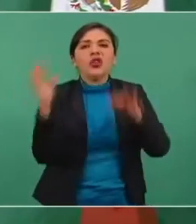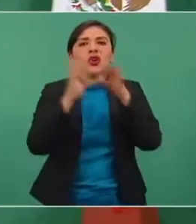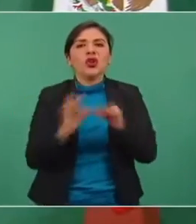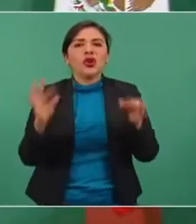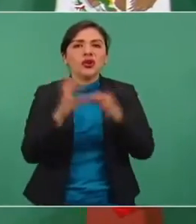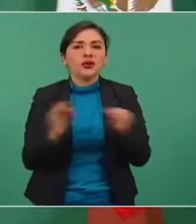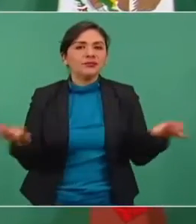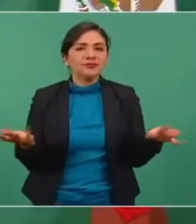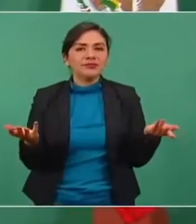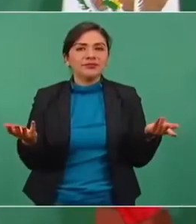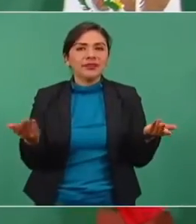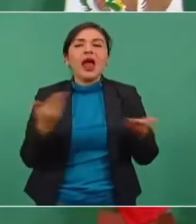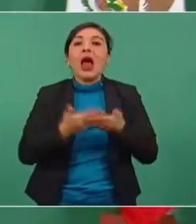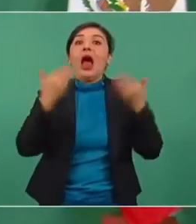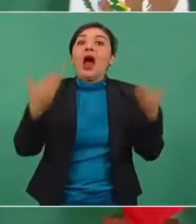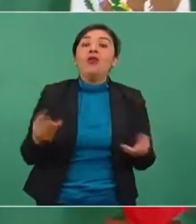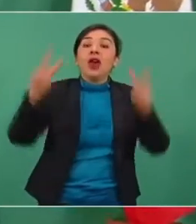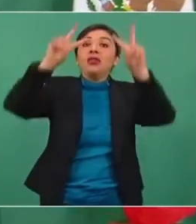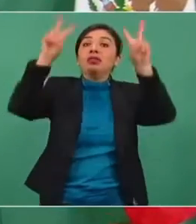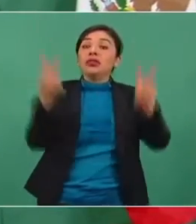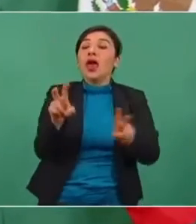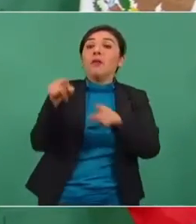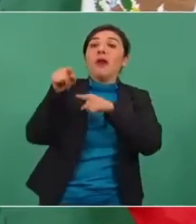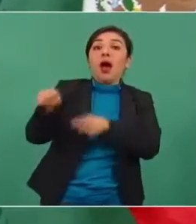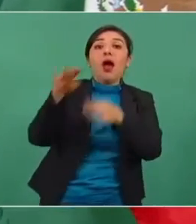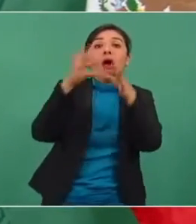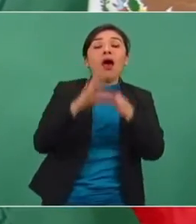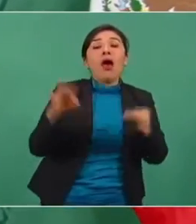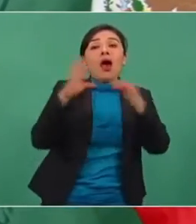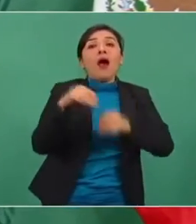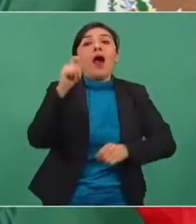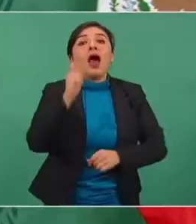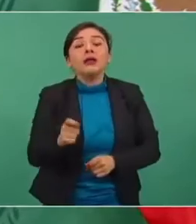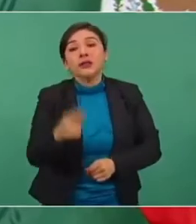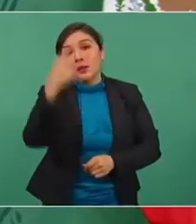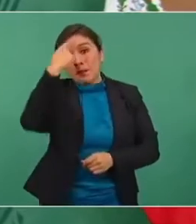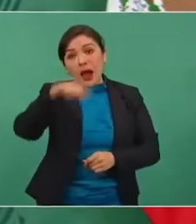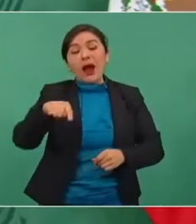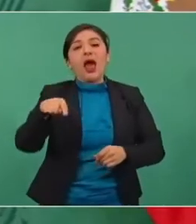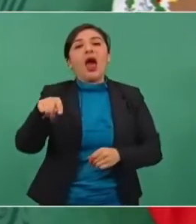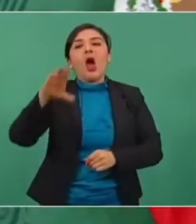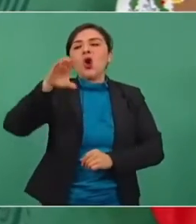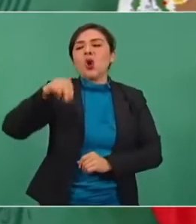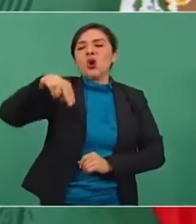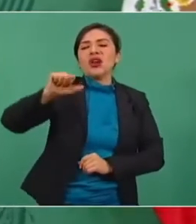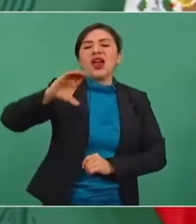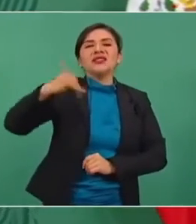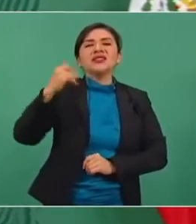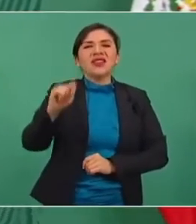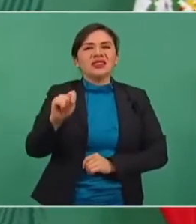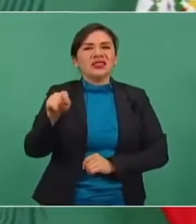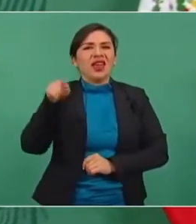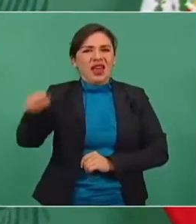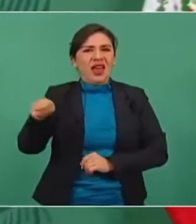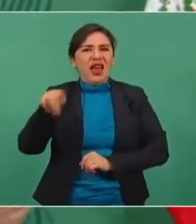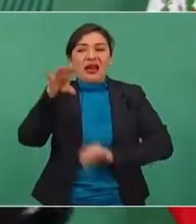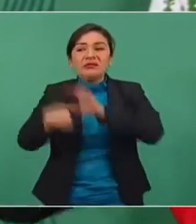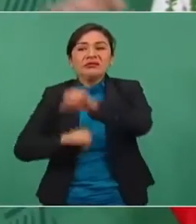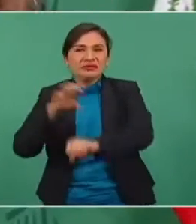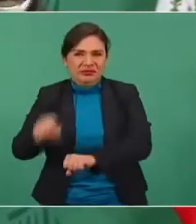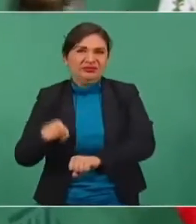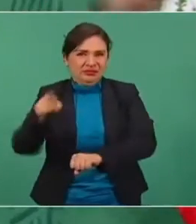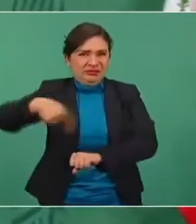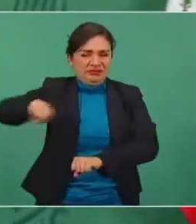Ahora los perseguidos del Conacyt, que